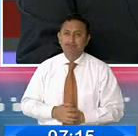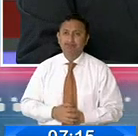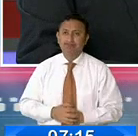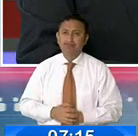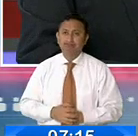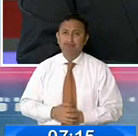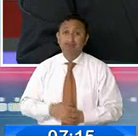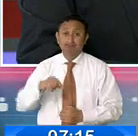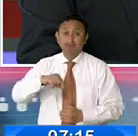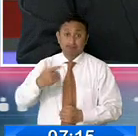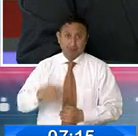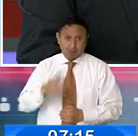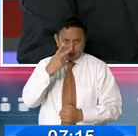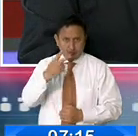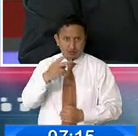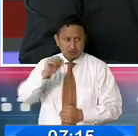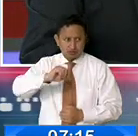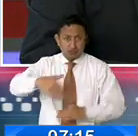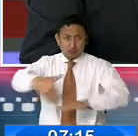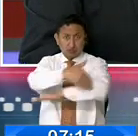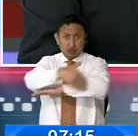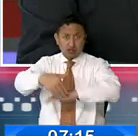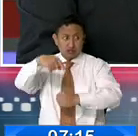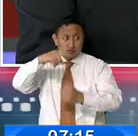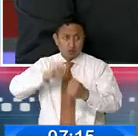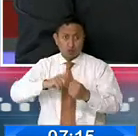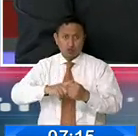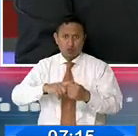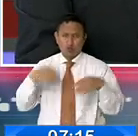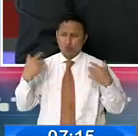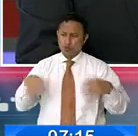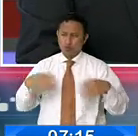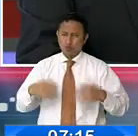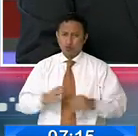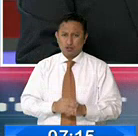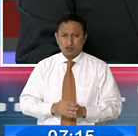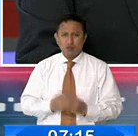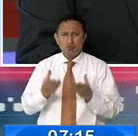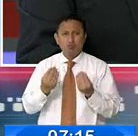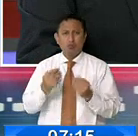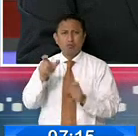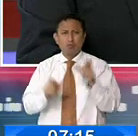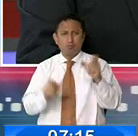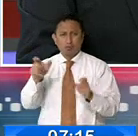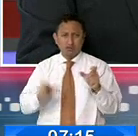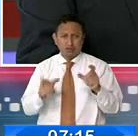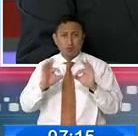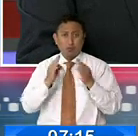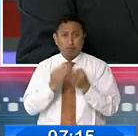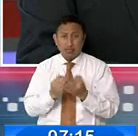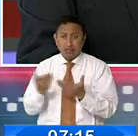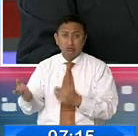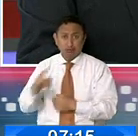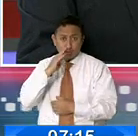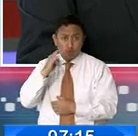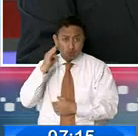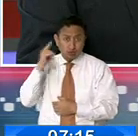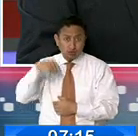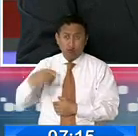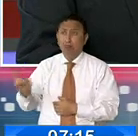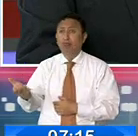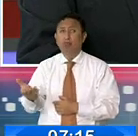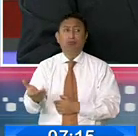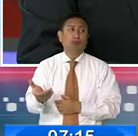Sí, ha visto, Marcelita, ha visto en las calles del DMQ, del Distrito Metropolitano de Quito, pues definitivamente hay familias enteras con niños que lo que